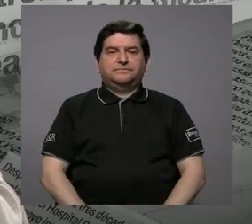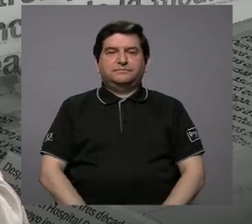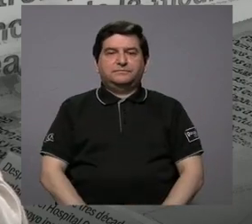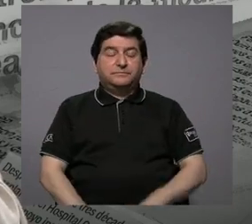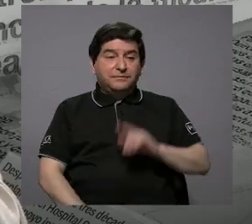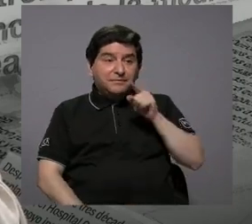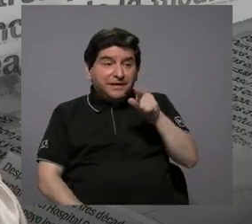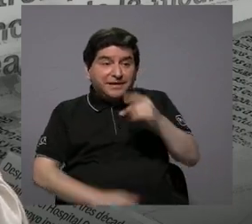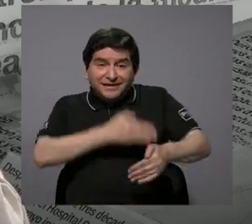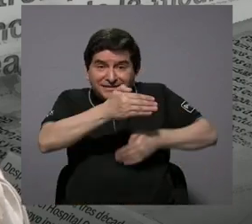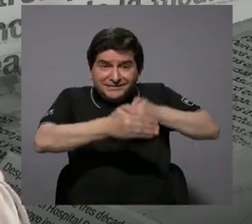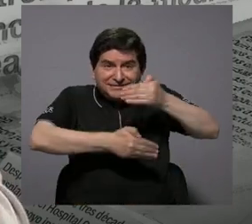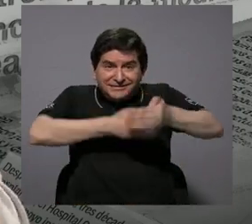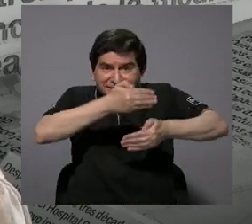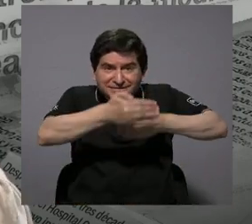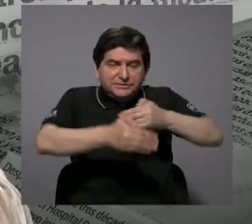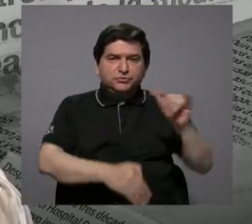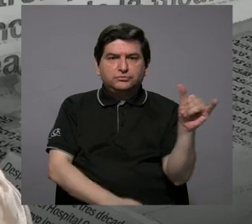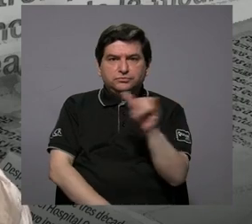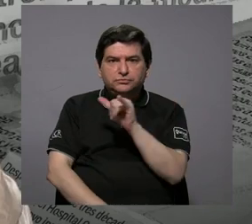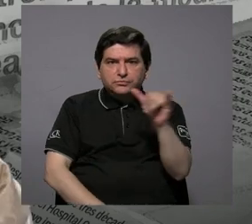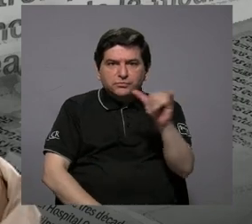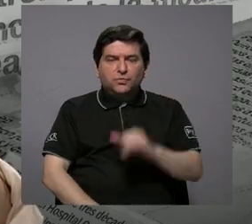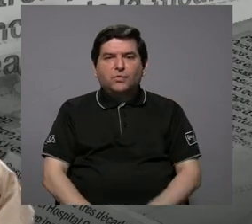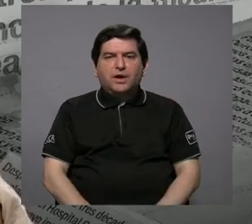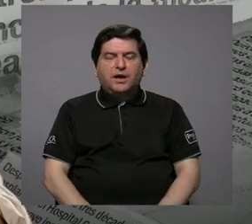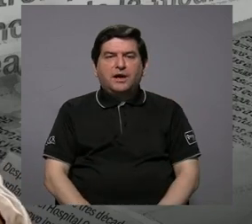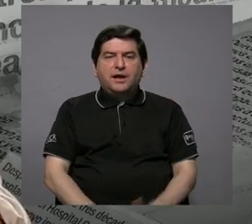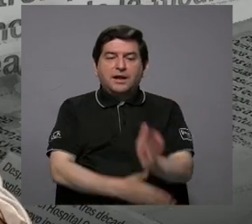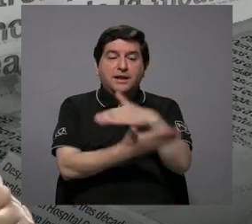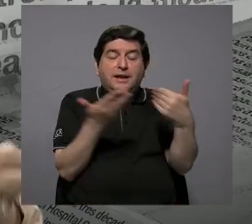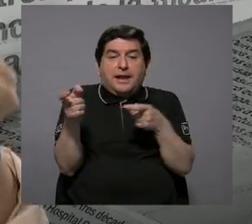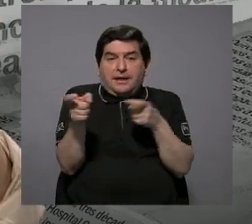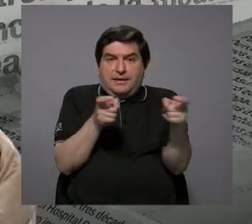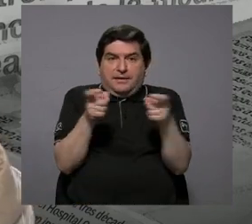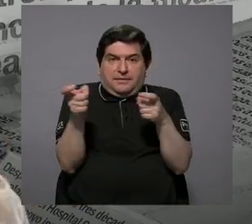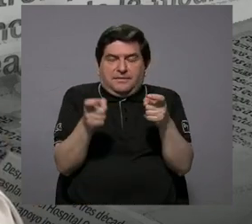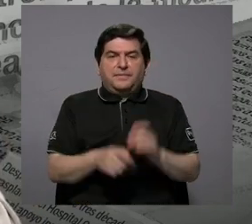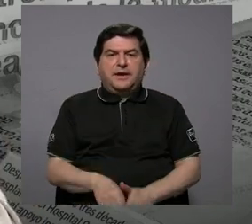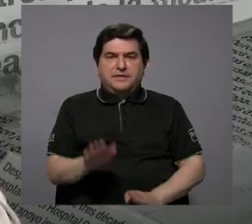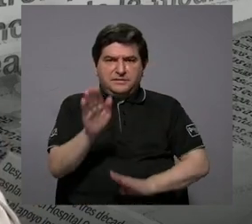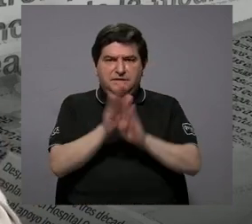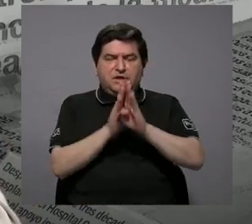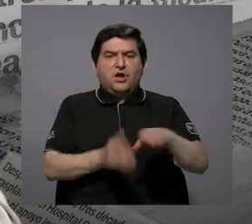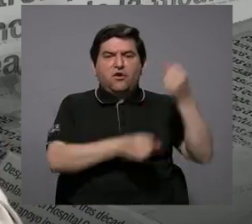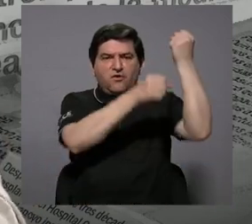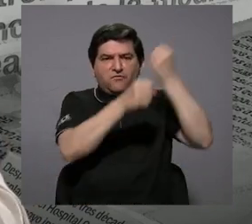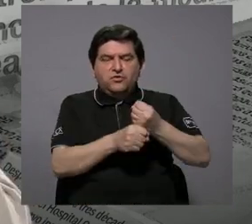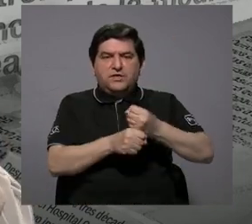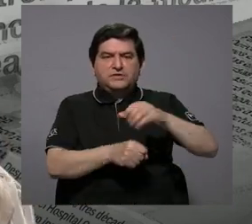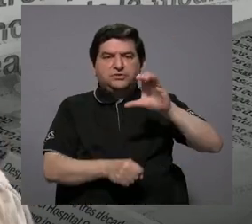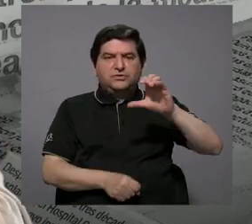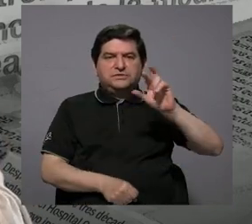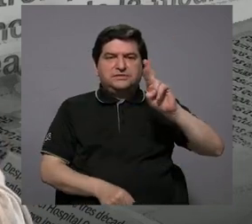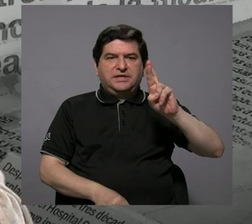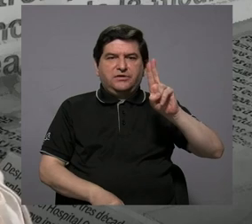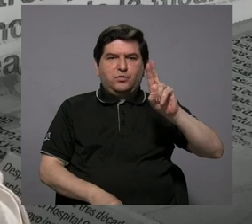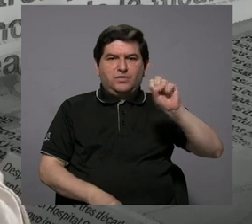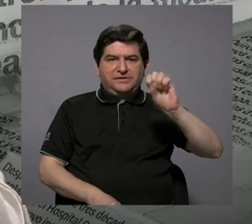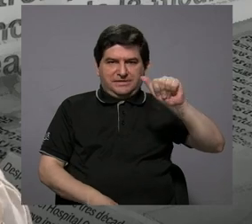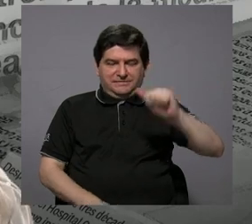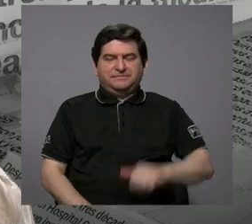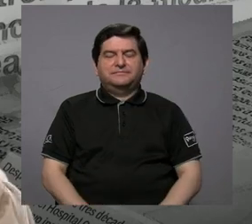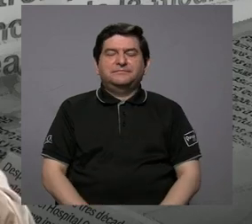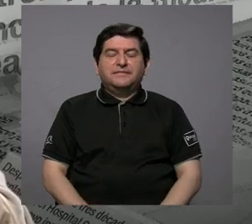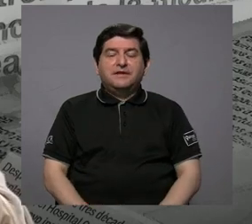para este proceso también pues se da la parte administrativa que lo desarrolla Fundación Cruza. Además de eso